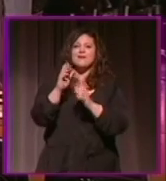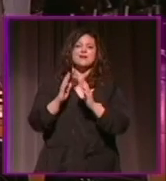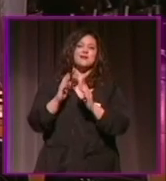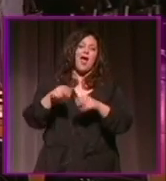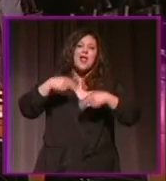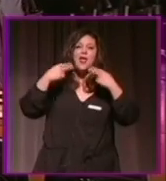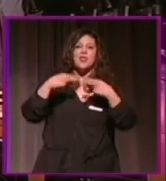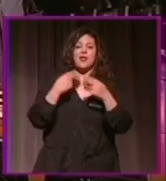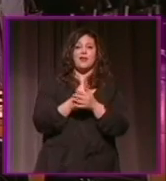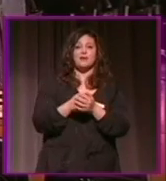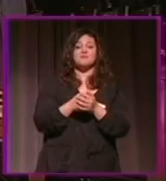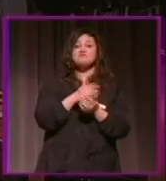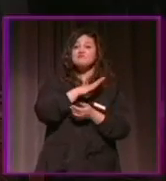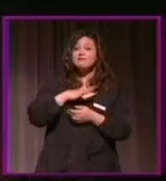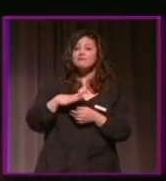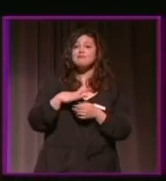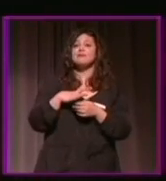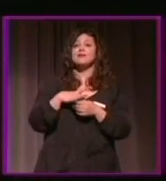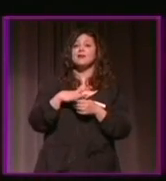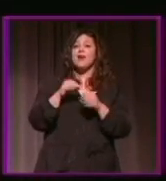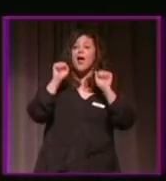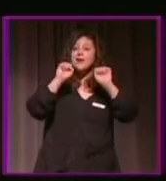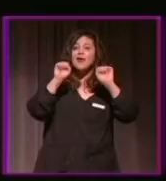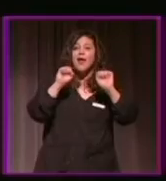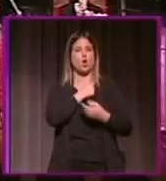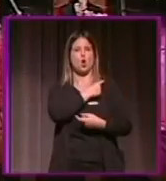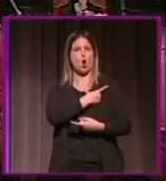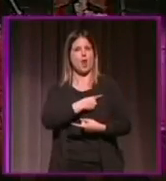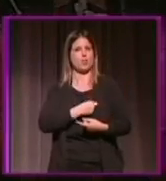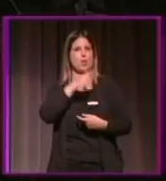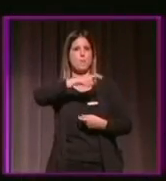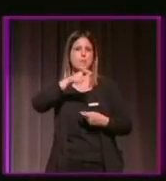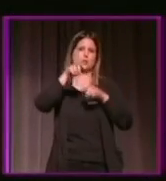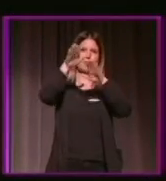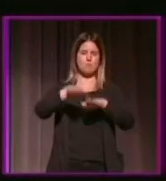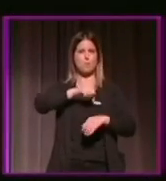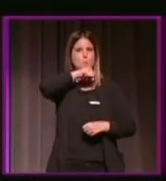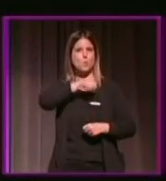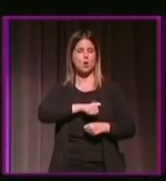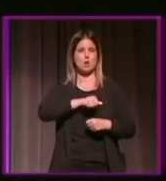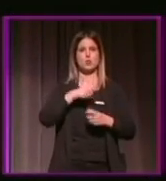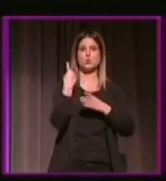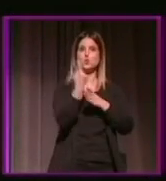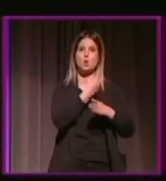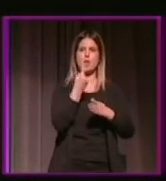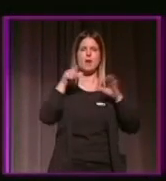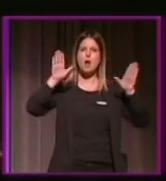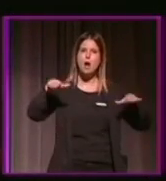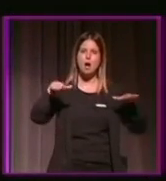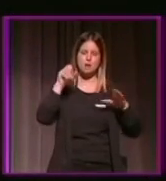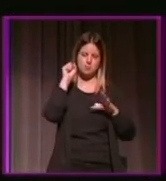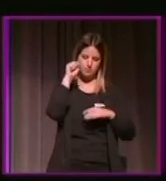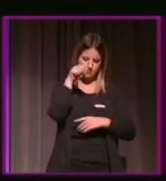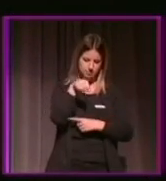hambre santísima de la victoria, el realejo le seca las lágrimas. Llora la soledad y el ángel cabizbajo y compungido